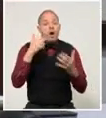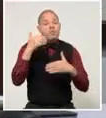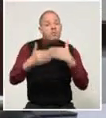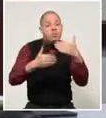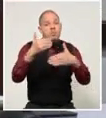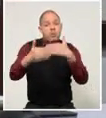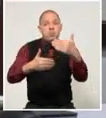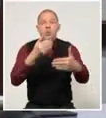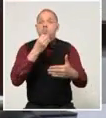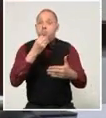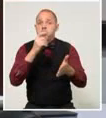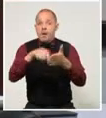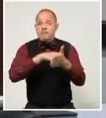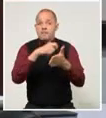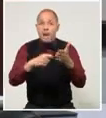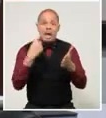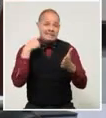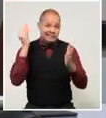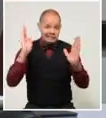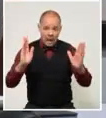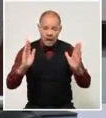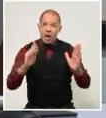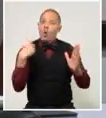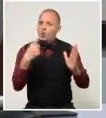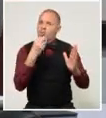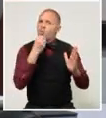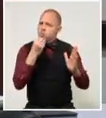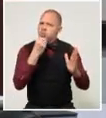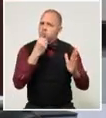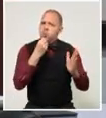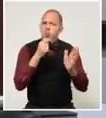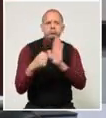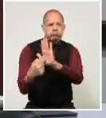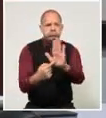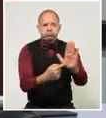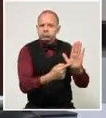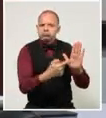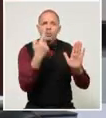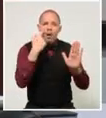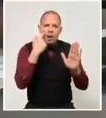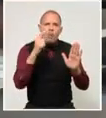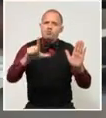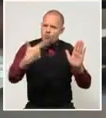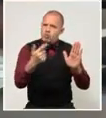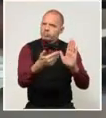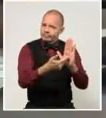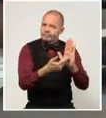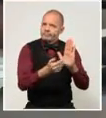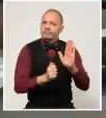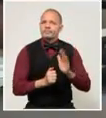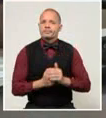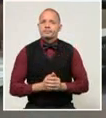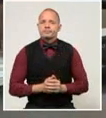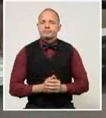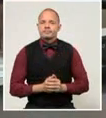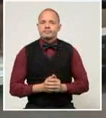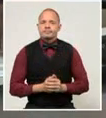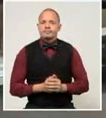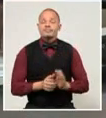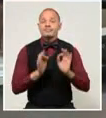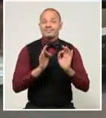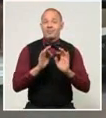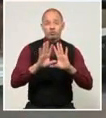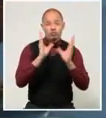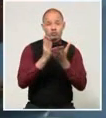implementación de la estrategia económica y social que hemos presentado y que tiene que ver con esto. Las investigaciones de estos